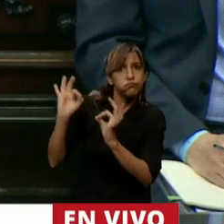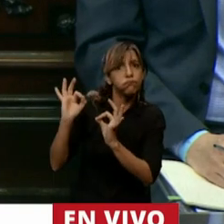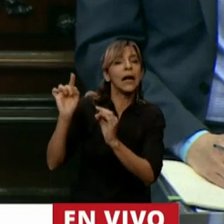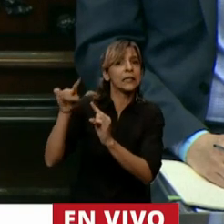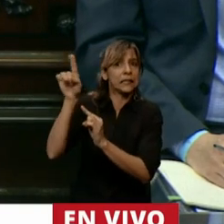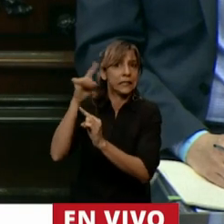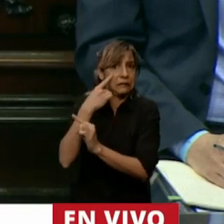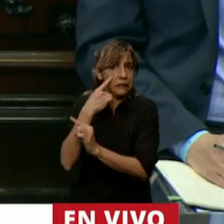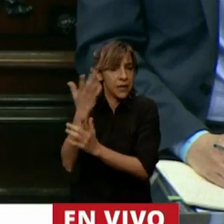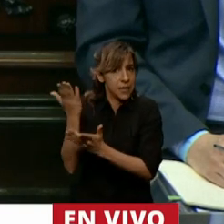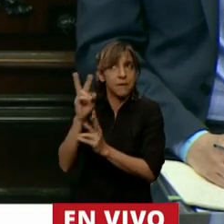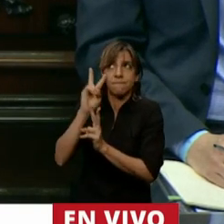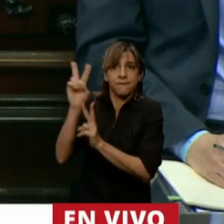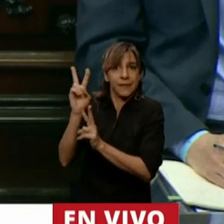tenido